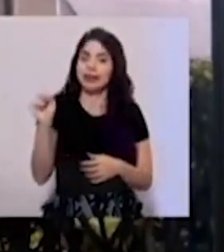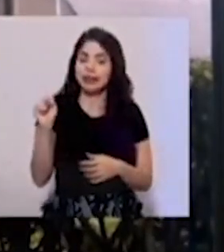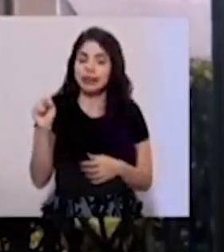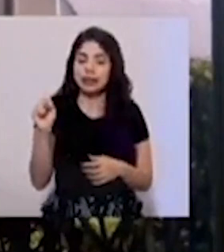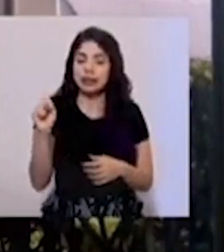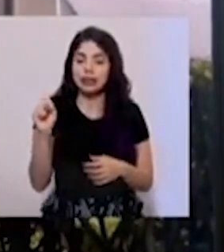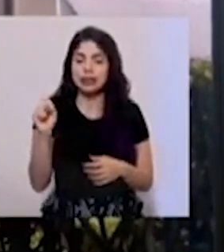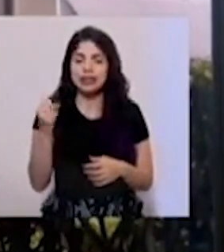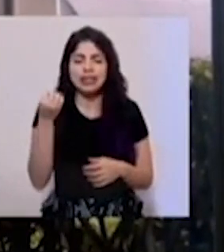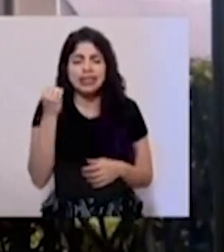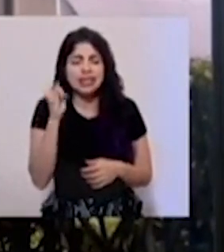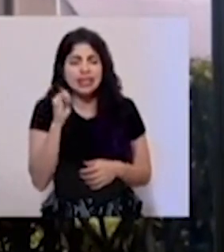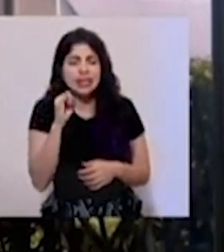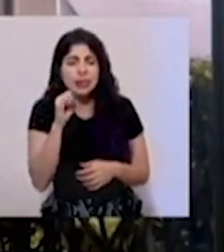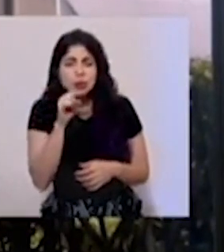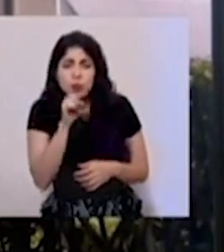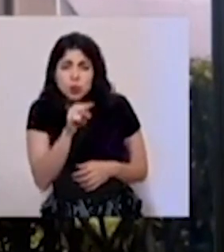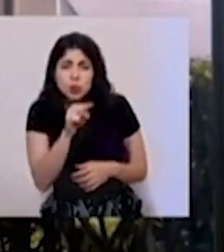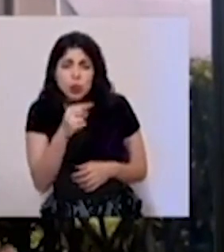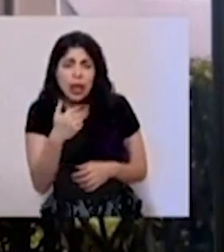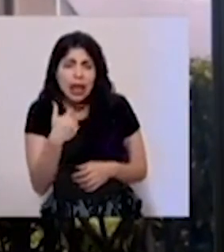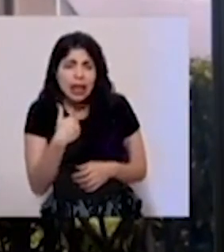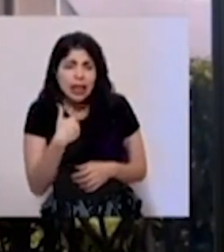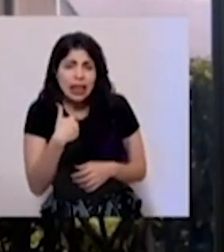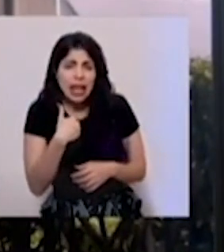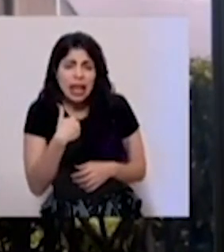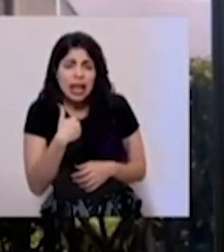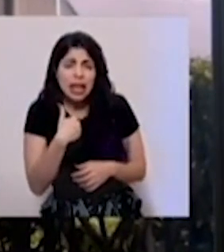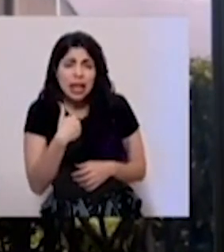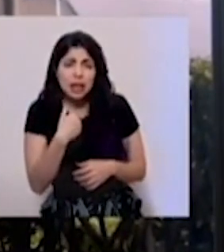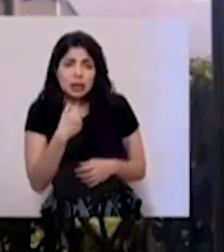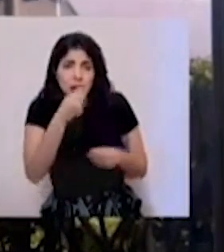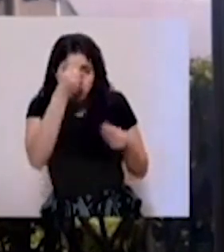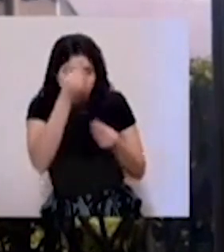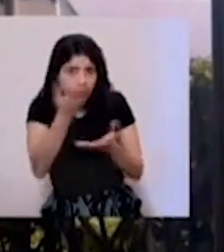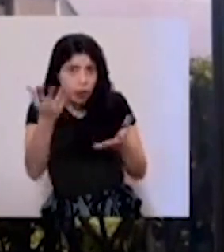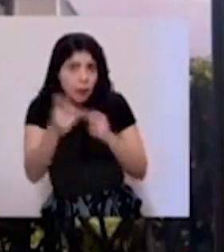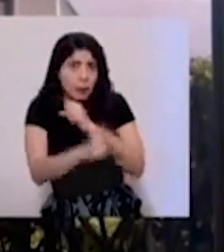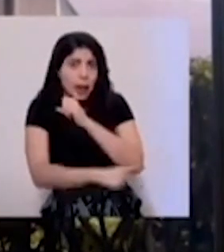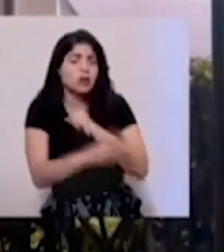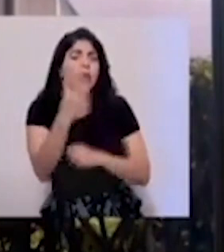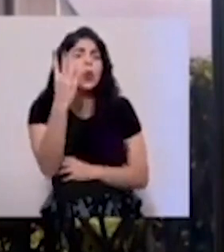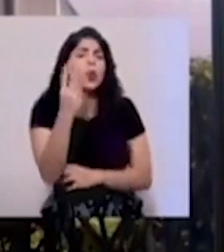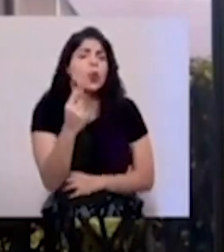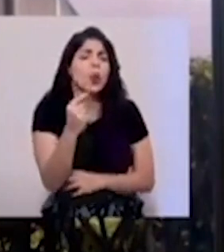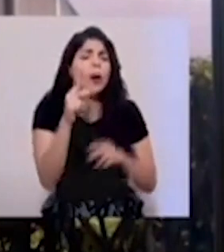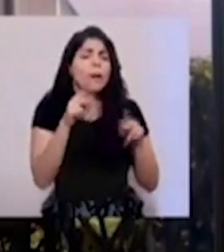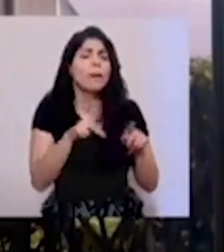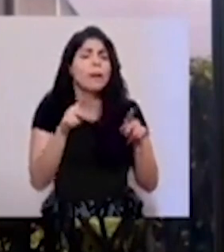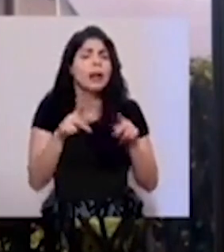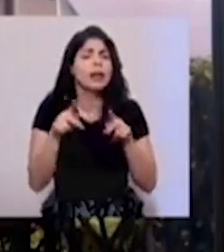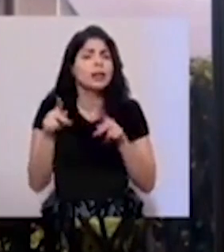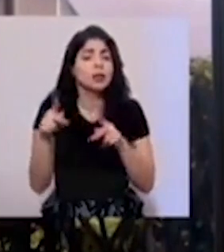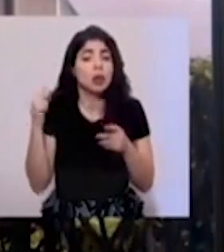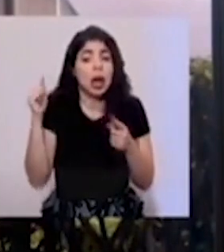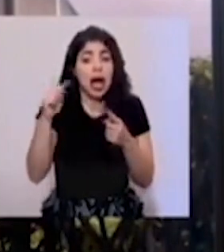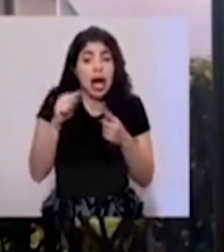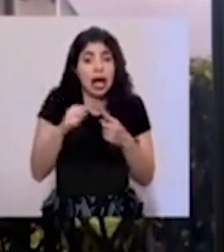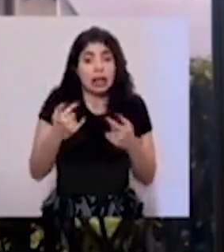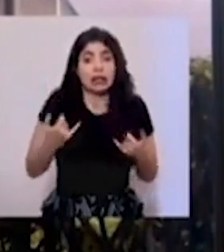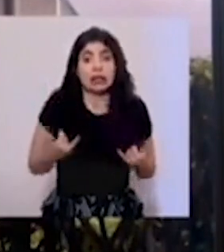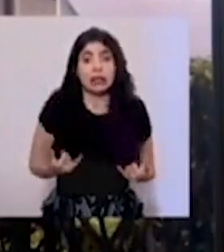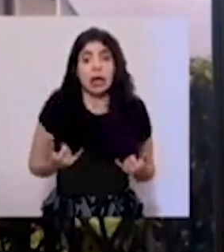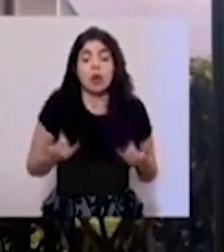Si usted tiene para informar al país cuántas personas han sido hasta el momento